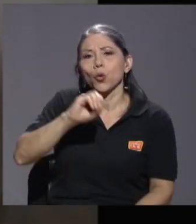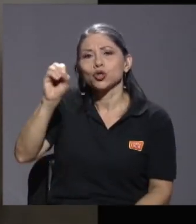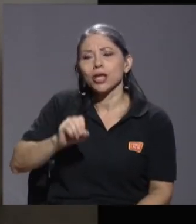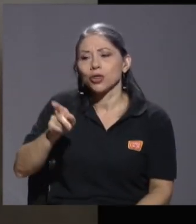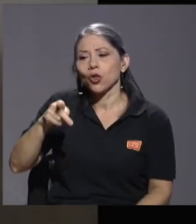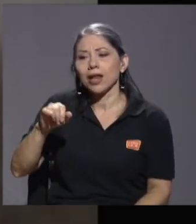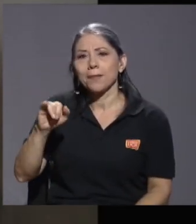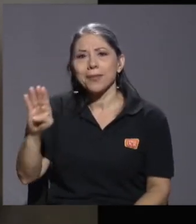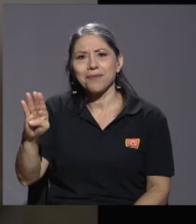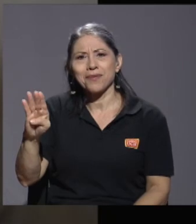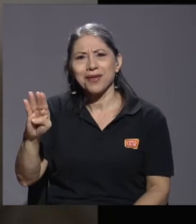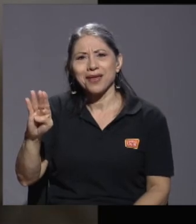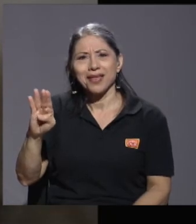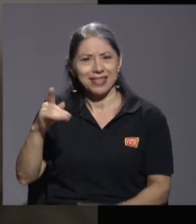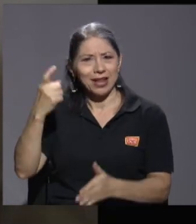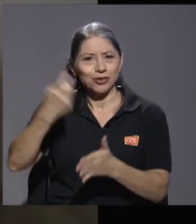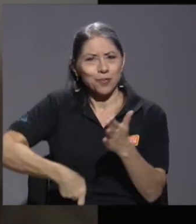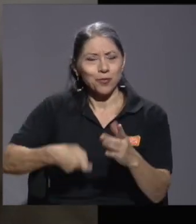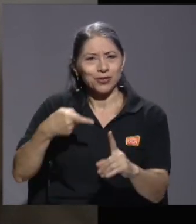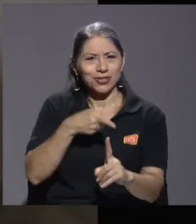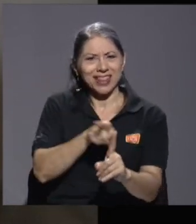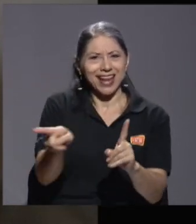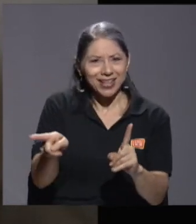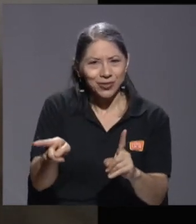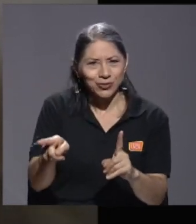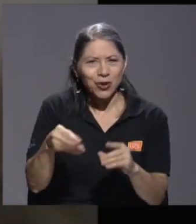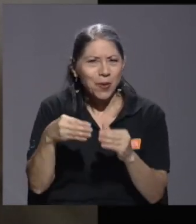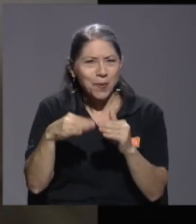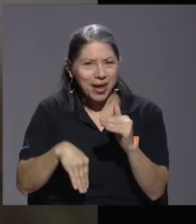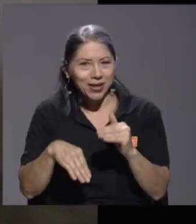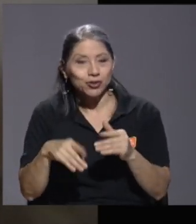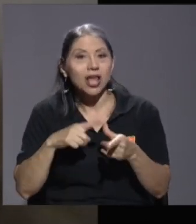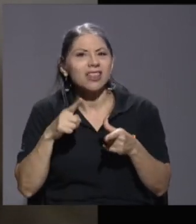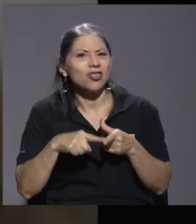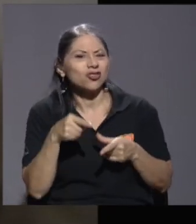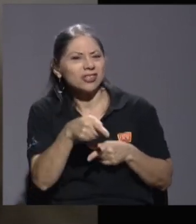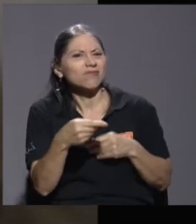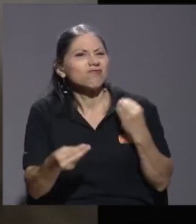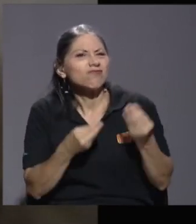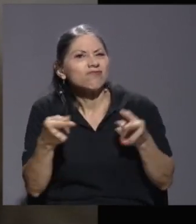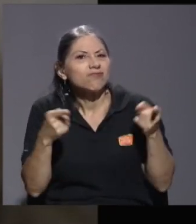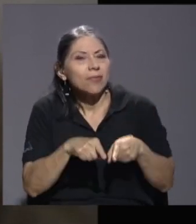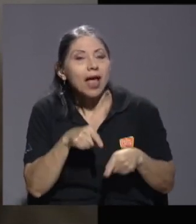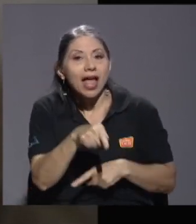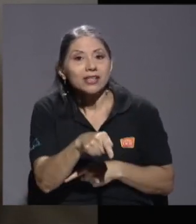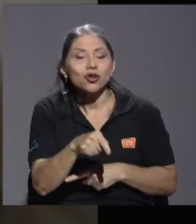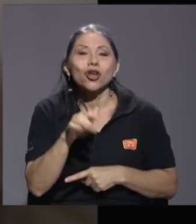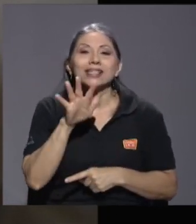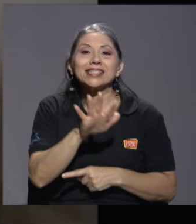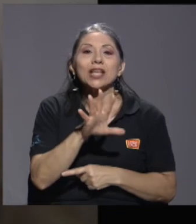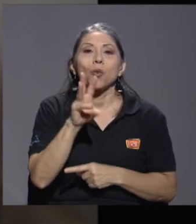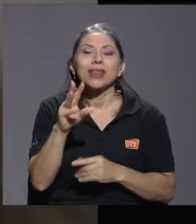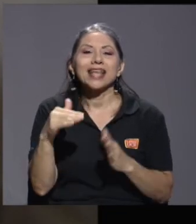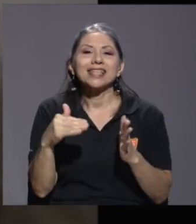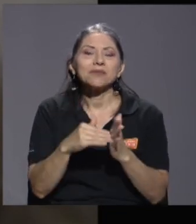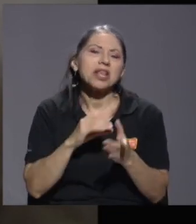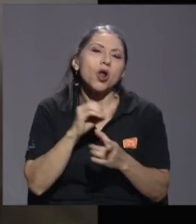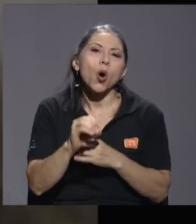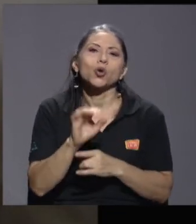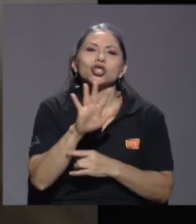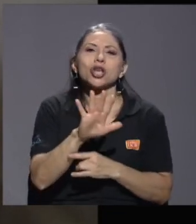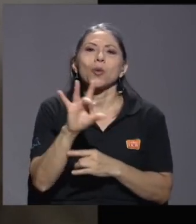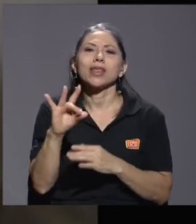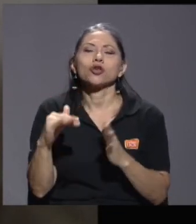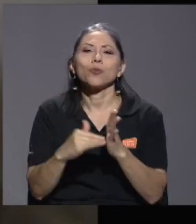indirectos, menos de un punto por ciento. Entonces, lo que se ve en este monto son 56 mil o 58 mil